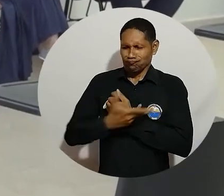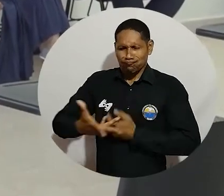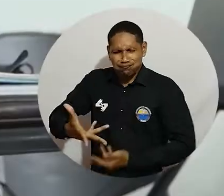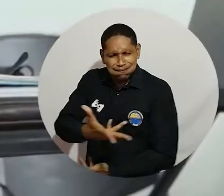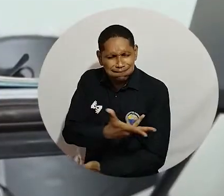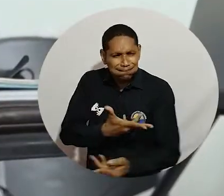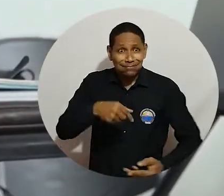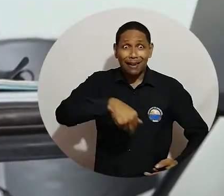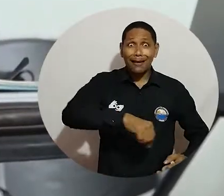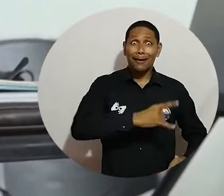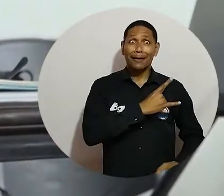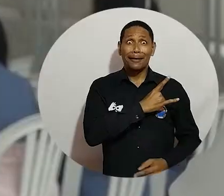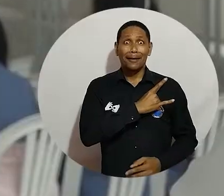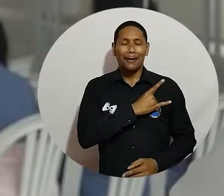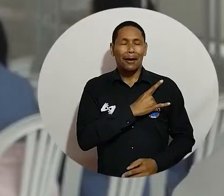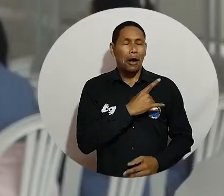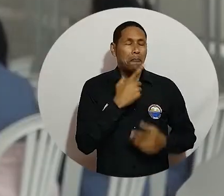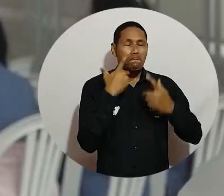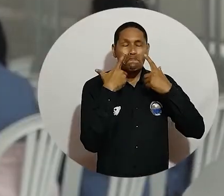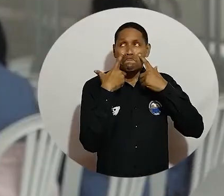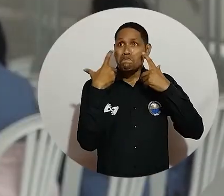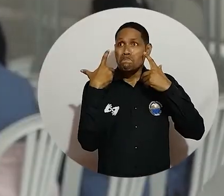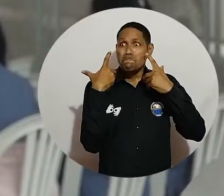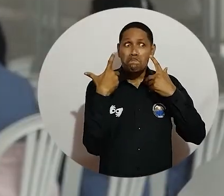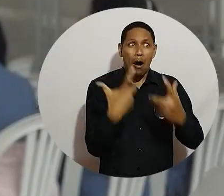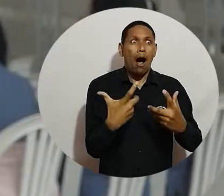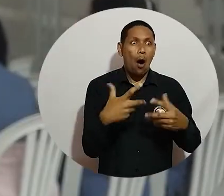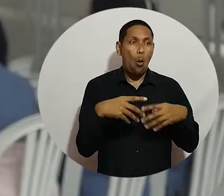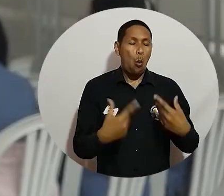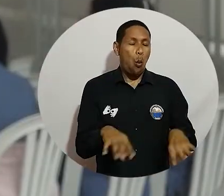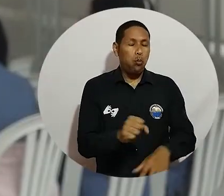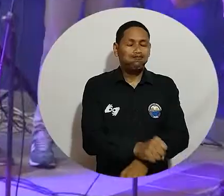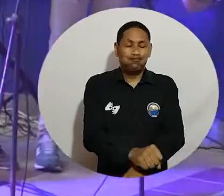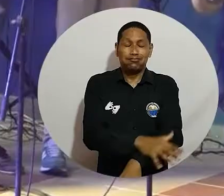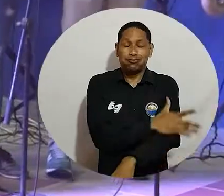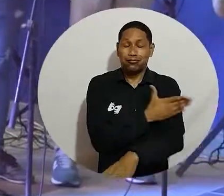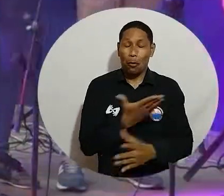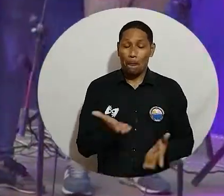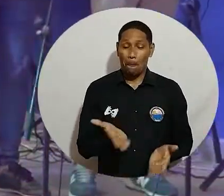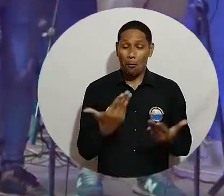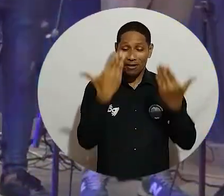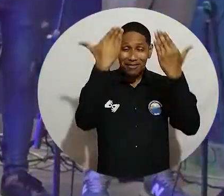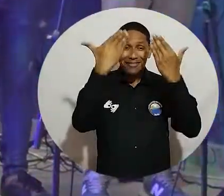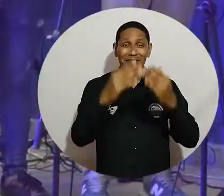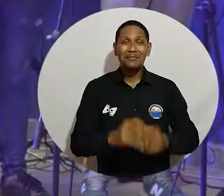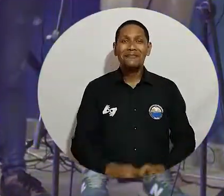da la universidad, eso no tiene precio, tiene un valor incalculable.